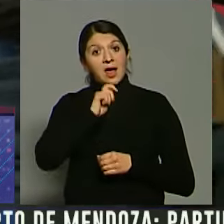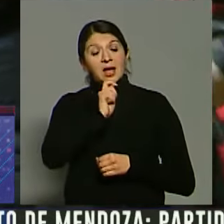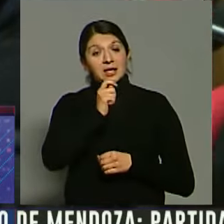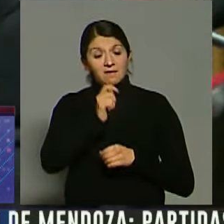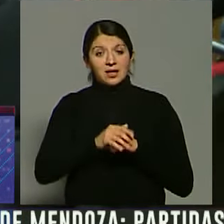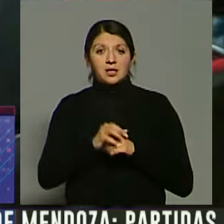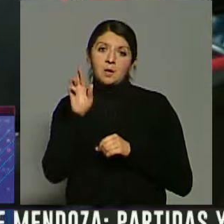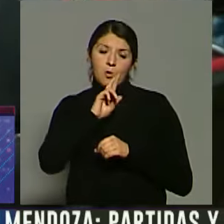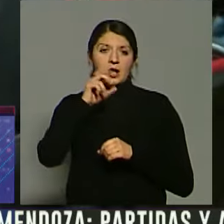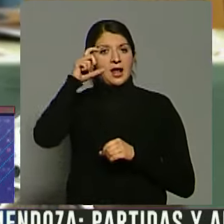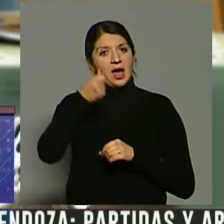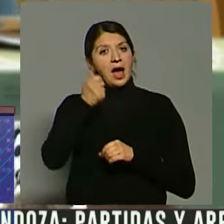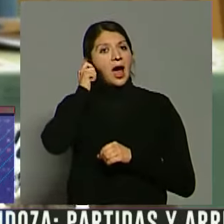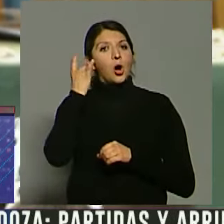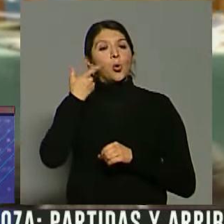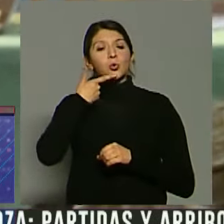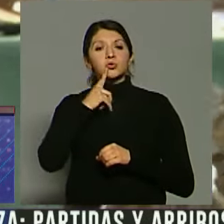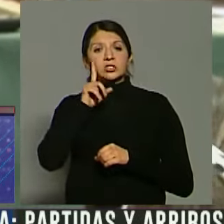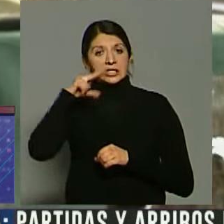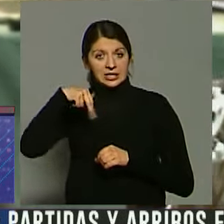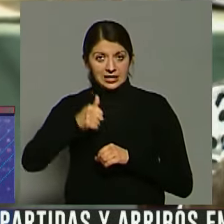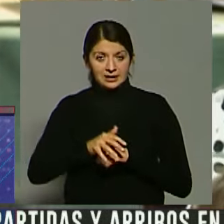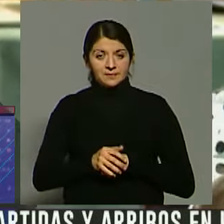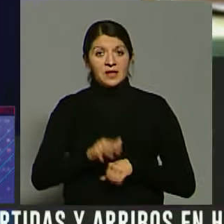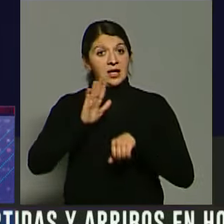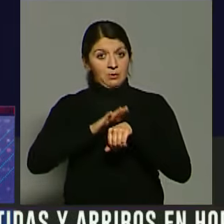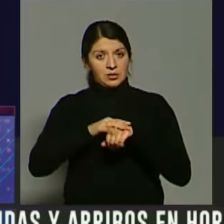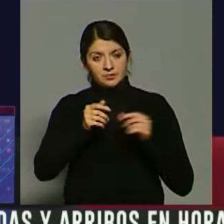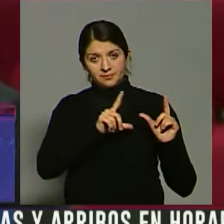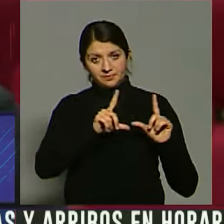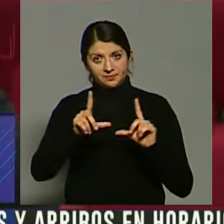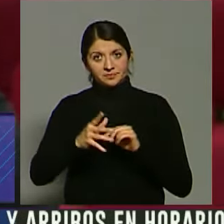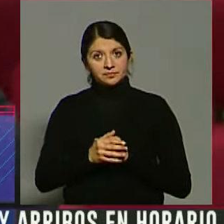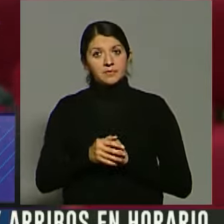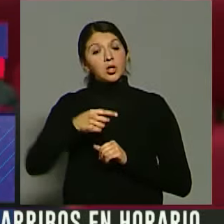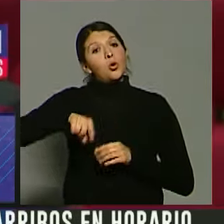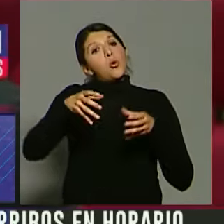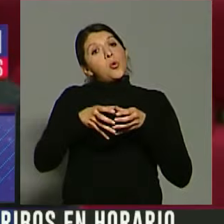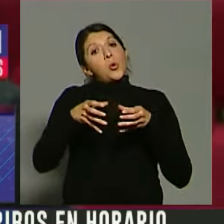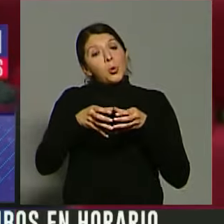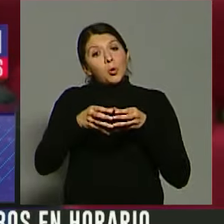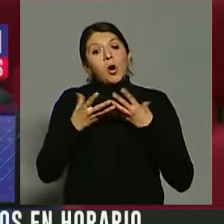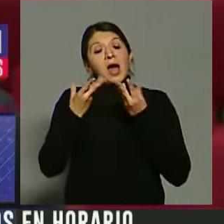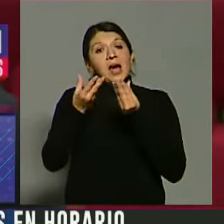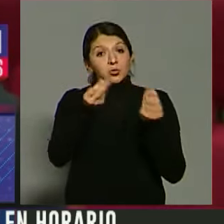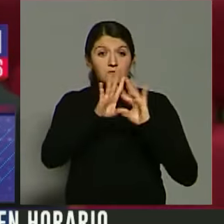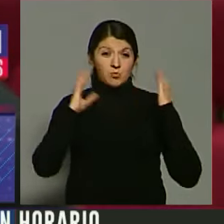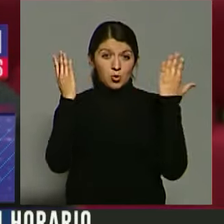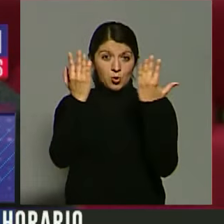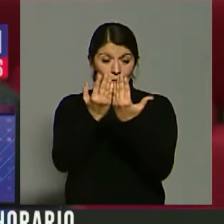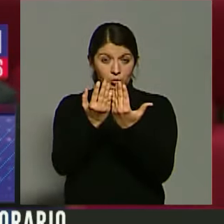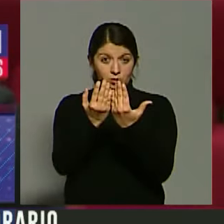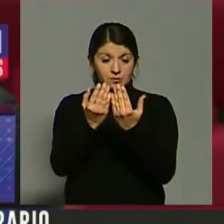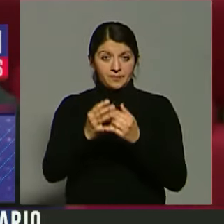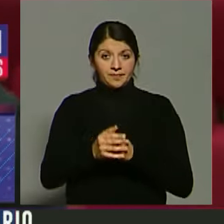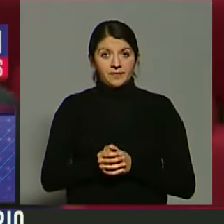Piñón, reclutadora de Médicos Sin Fronteras. Es una organización que brinda ayuda humanitaria alrededor del